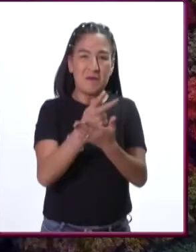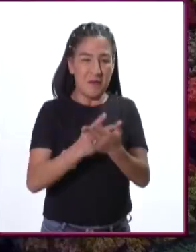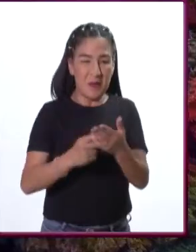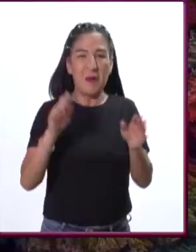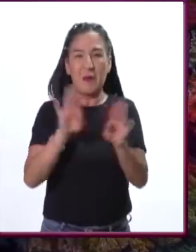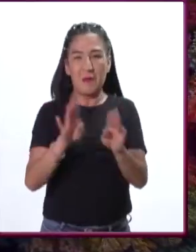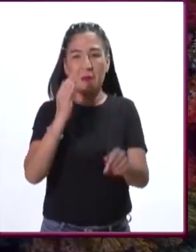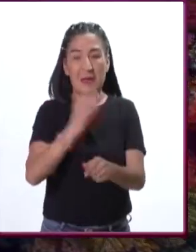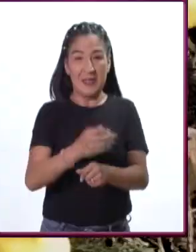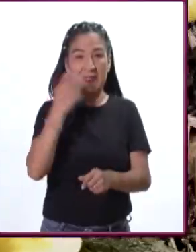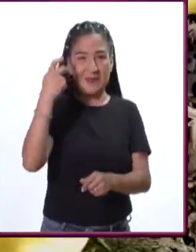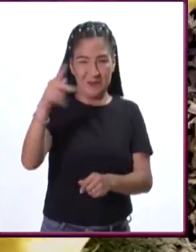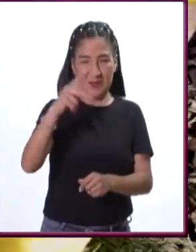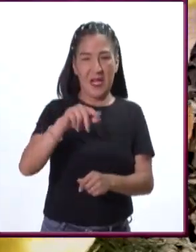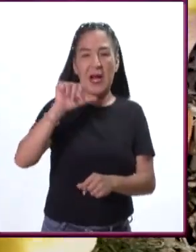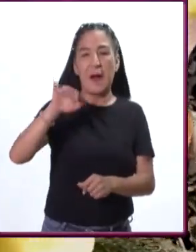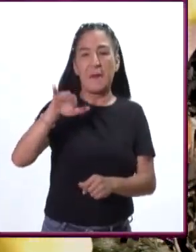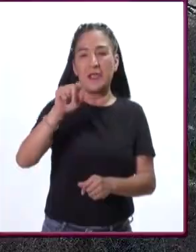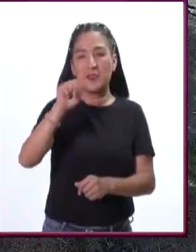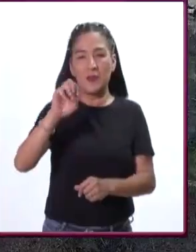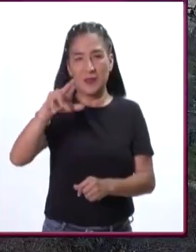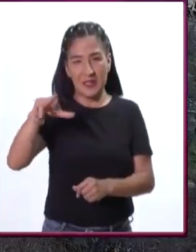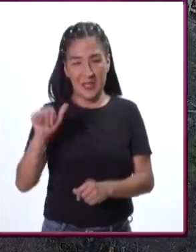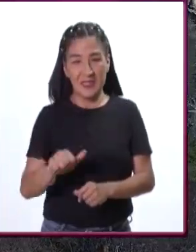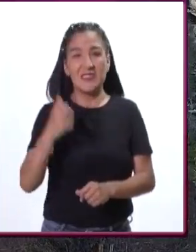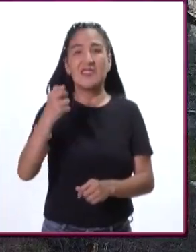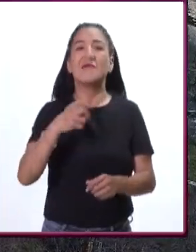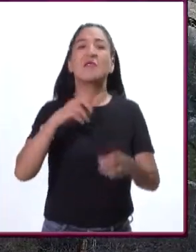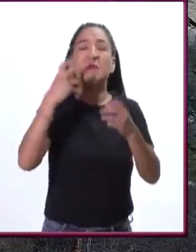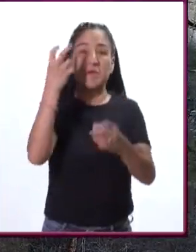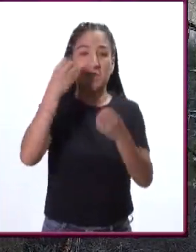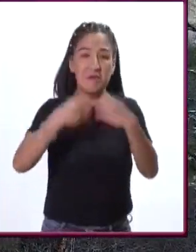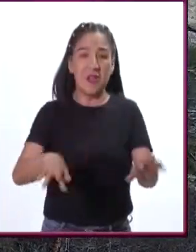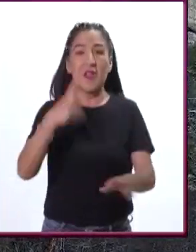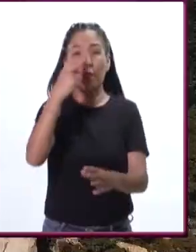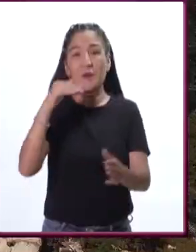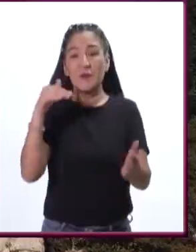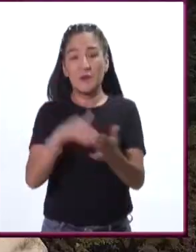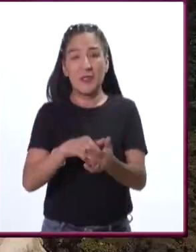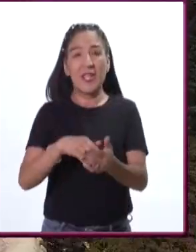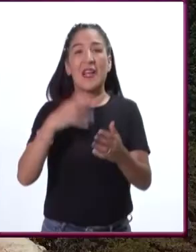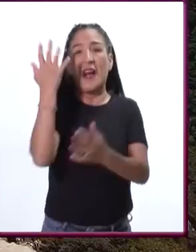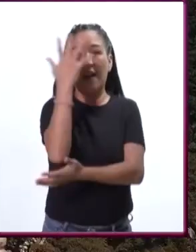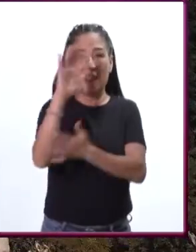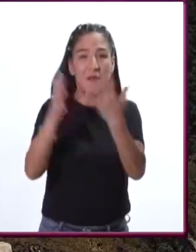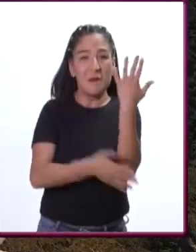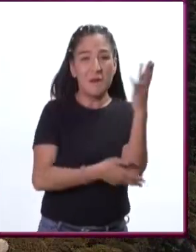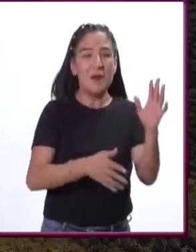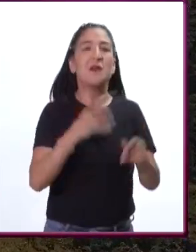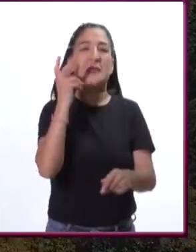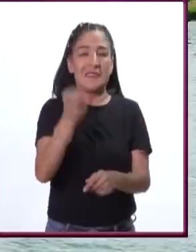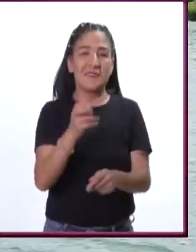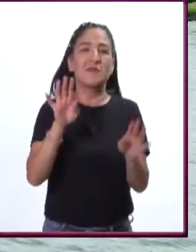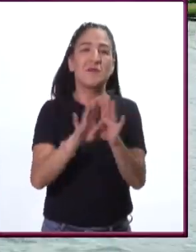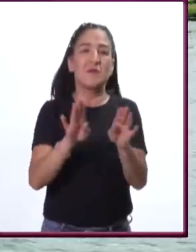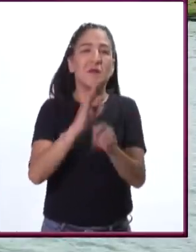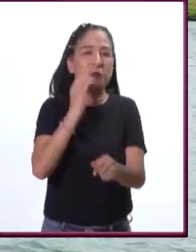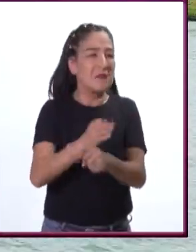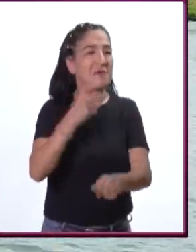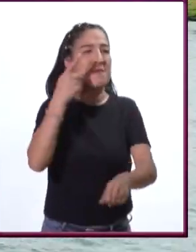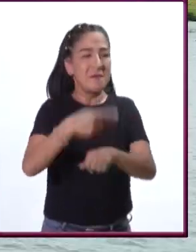tan solo el Amazonas ha perdido 2.000 árboles. La biodiversidad está en peligro y nuestra